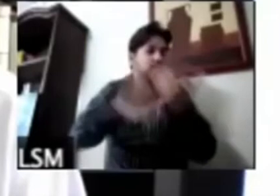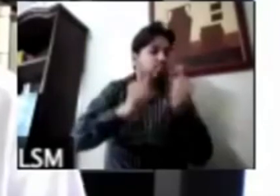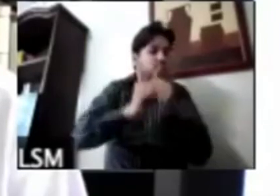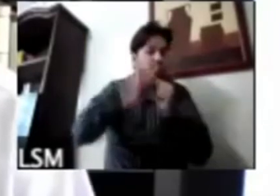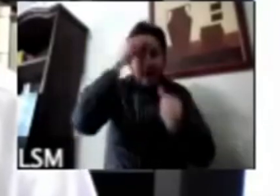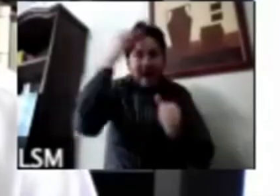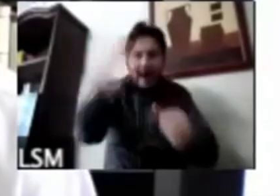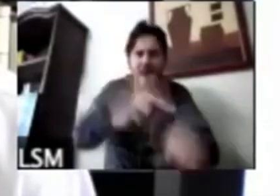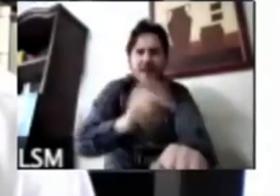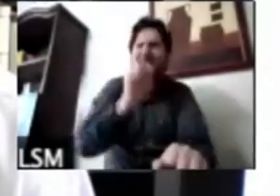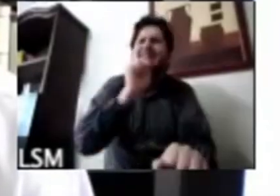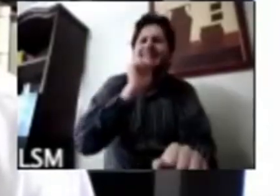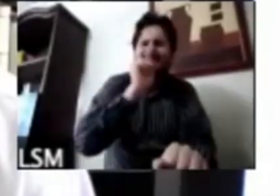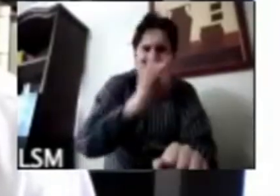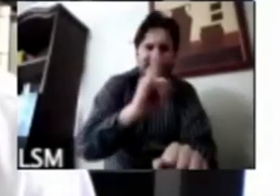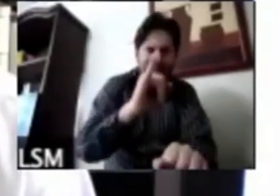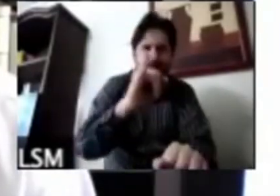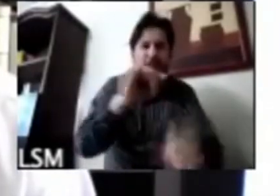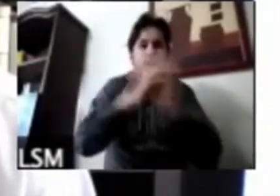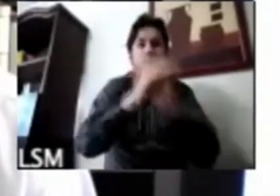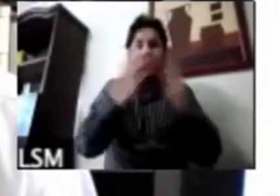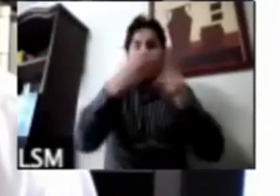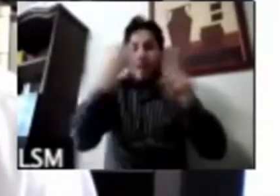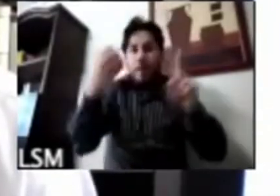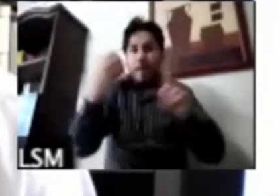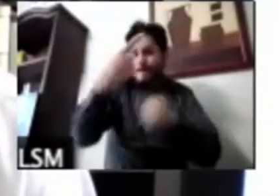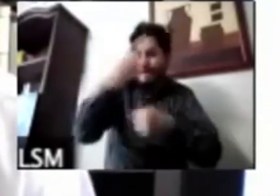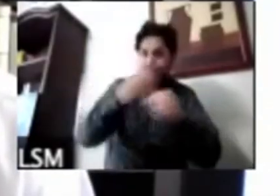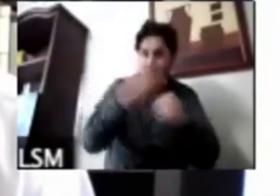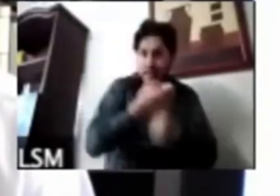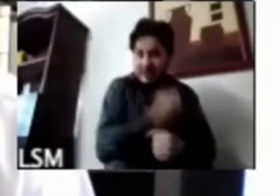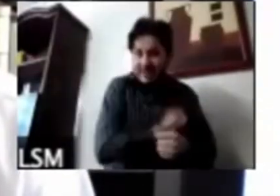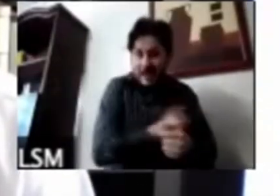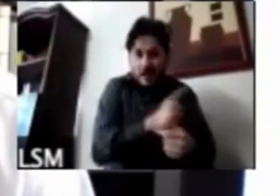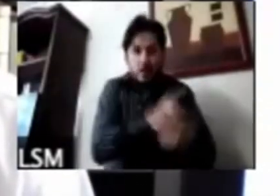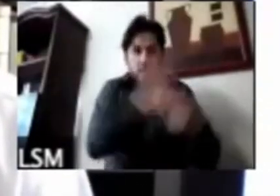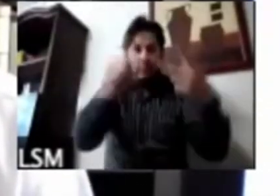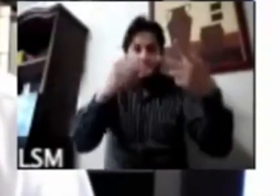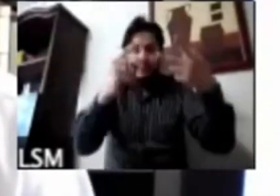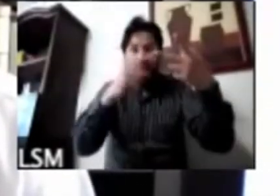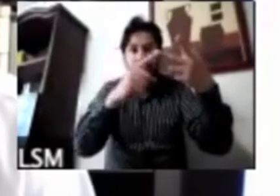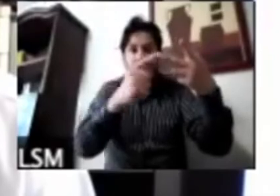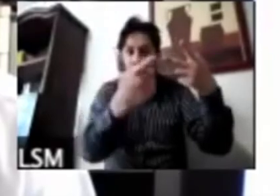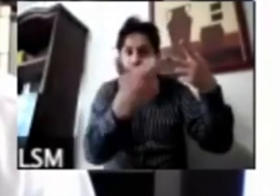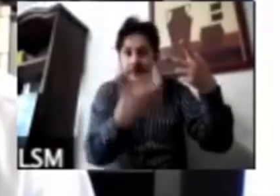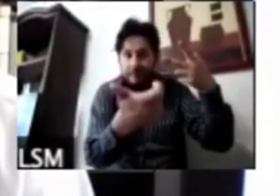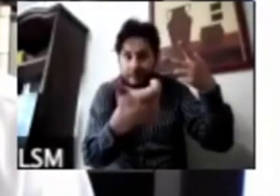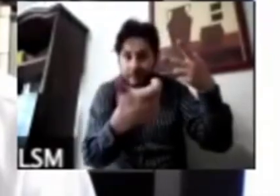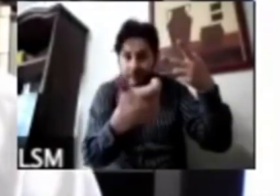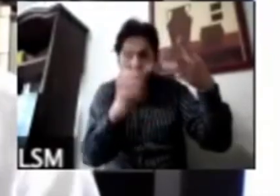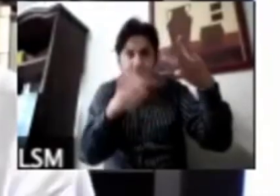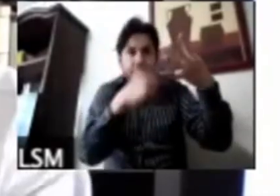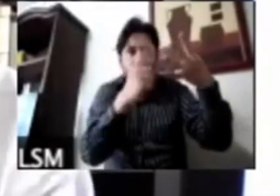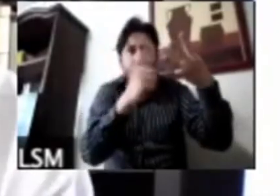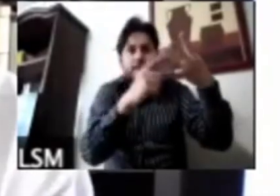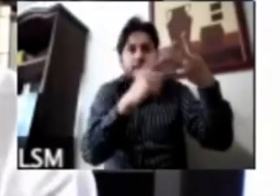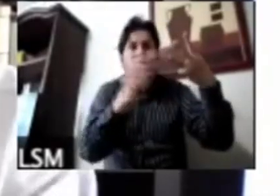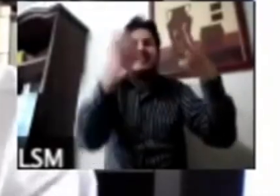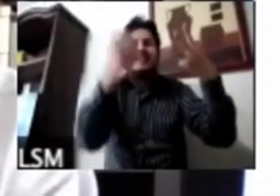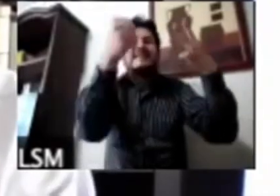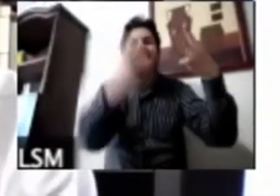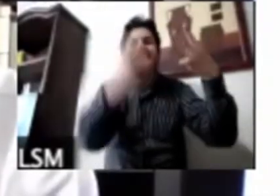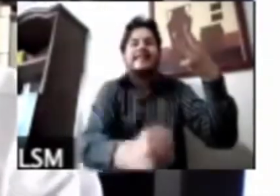va en el ordenamiento de salud primero economía un poquito abajo y seguridad abajo estas